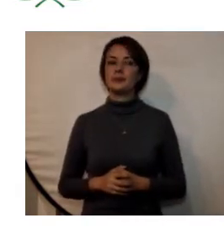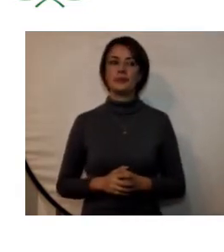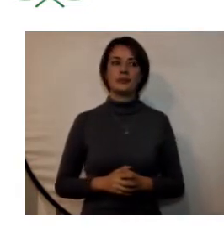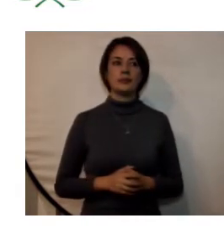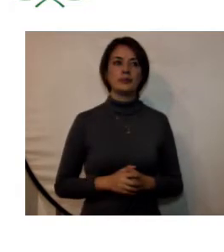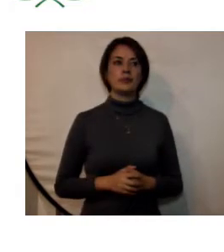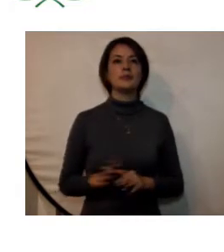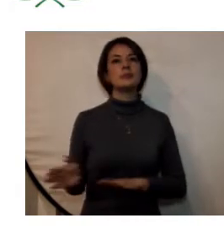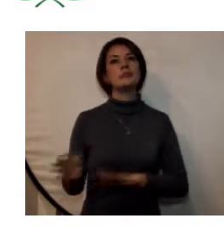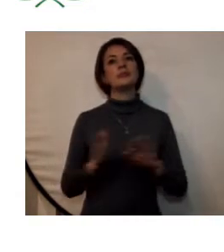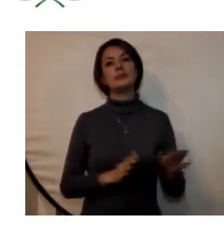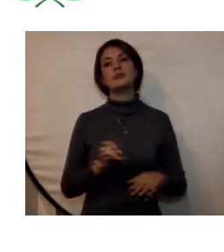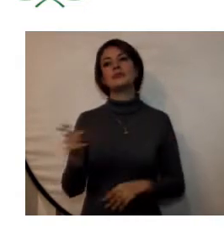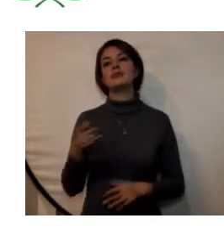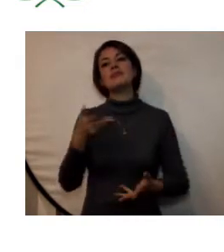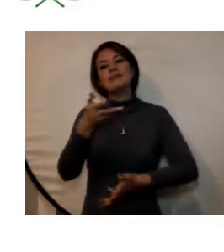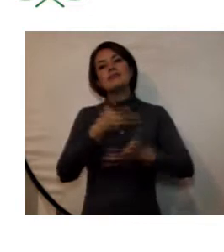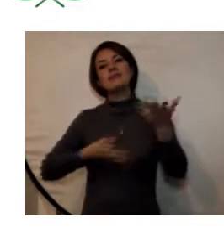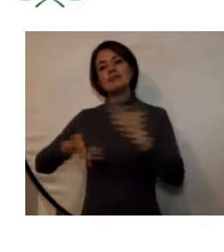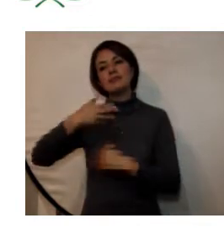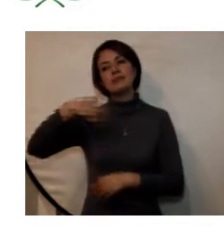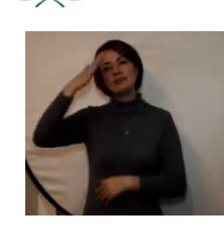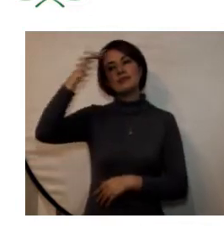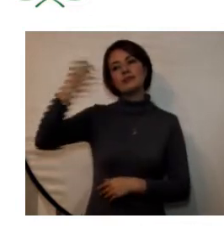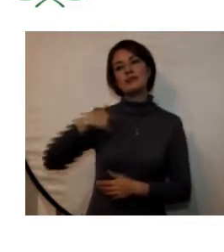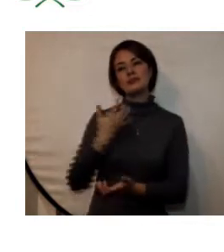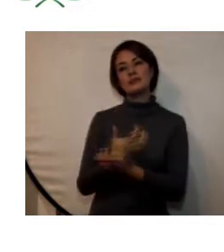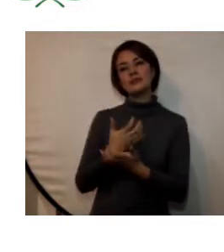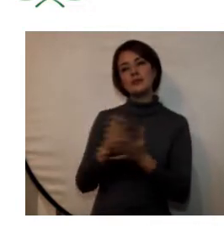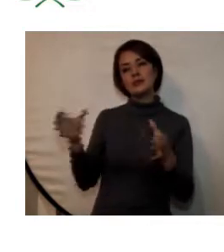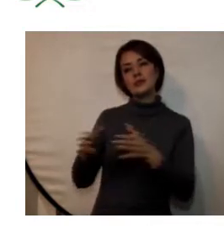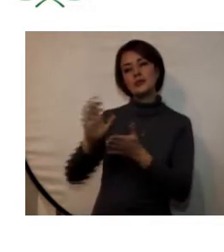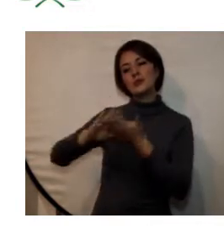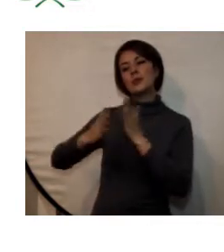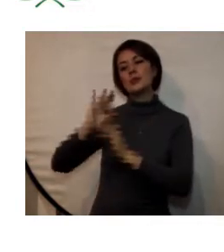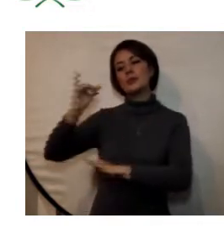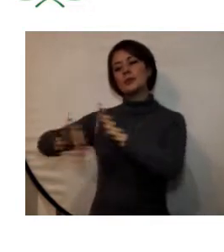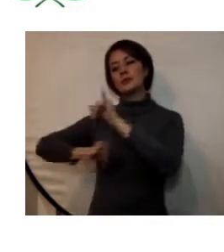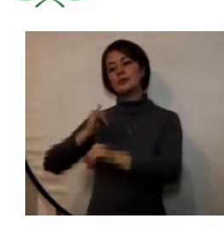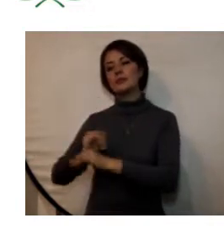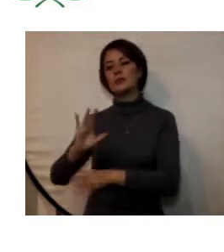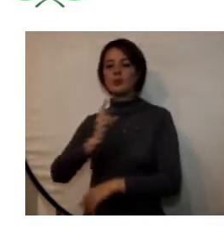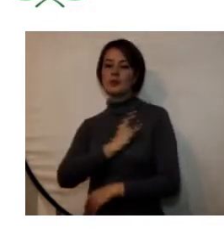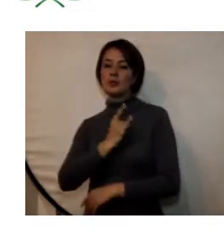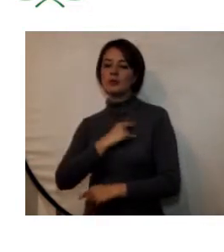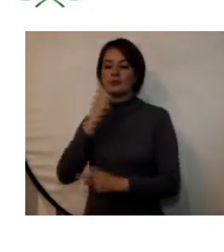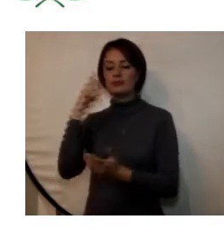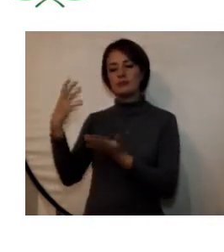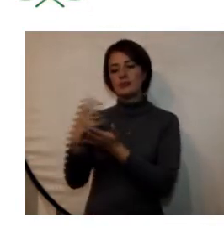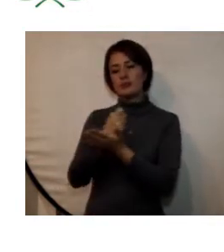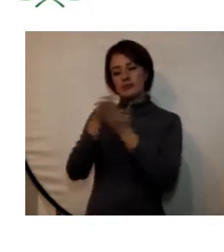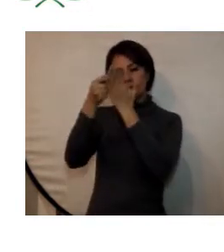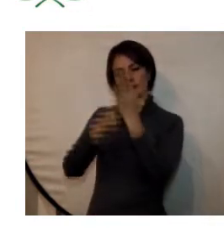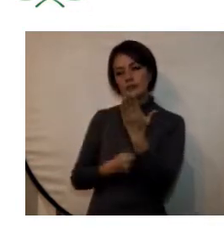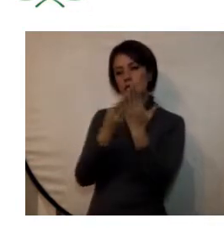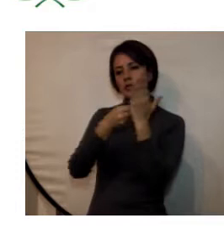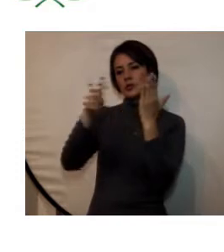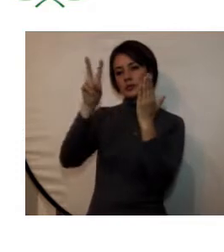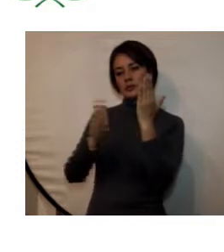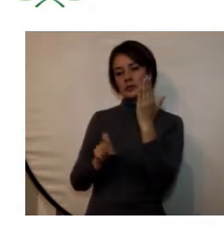como resultado como la interacción académica y científica con la comunidad internacional la universidad registró durante el 2016